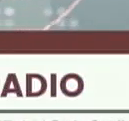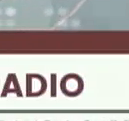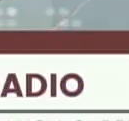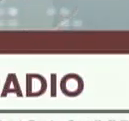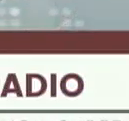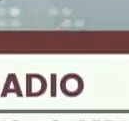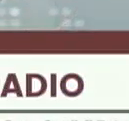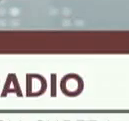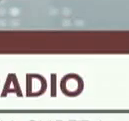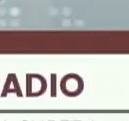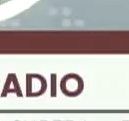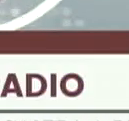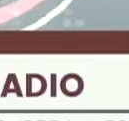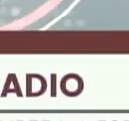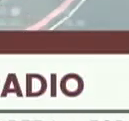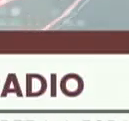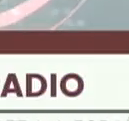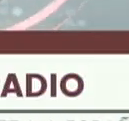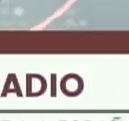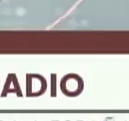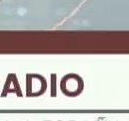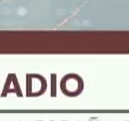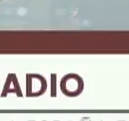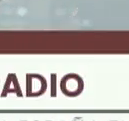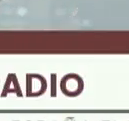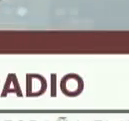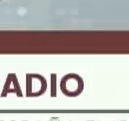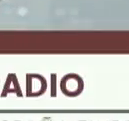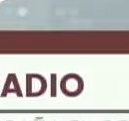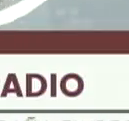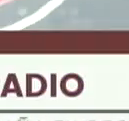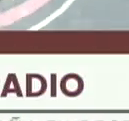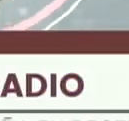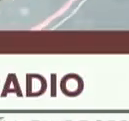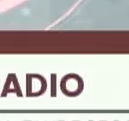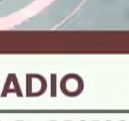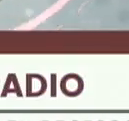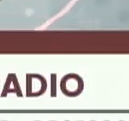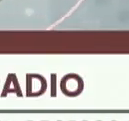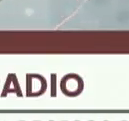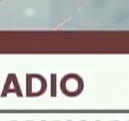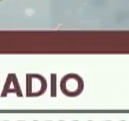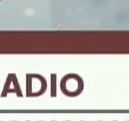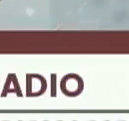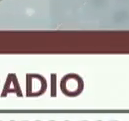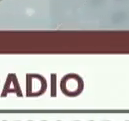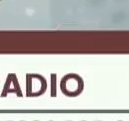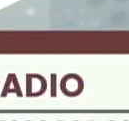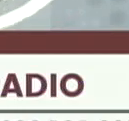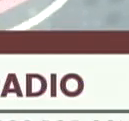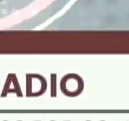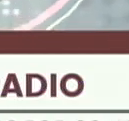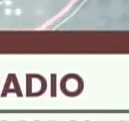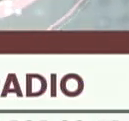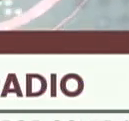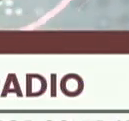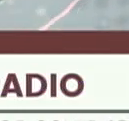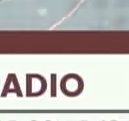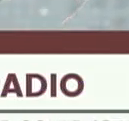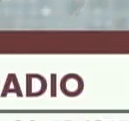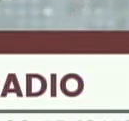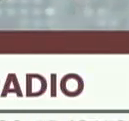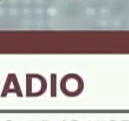bastante baja, la letalidad en Venezuela está en que las 10 personas han fallecido lamentablemente por COVID-19, pero eso da una letalidad